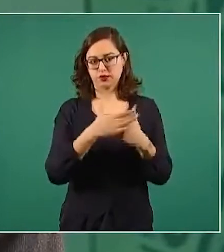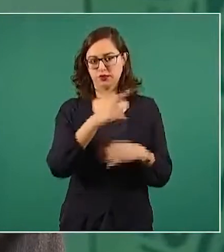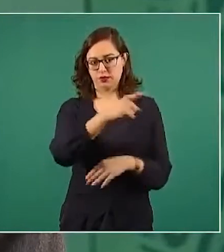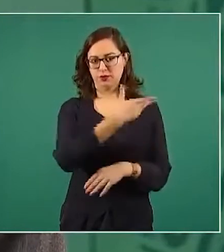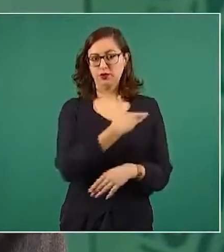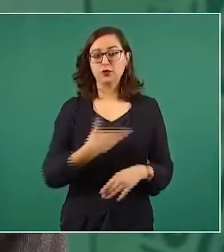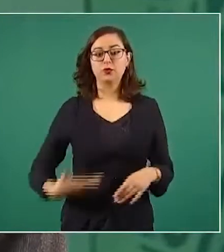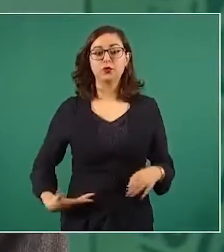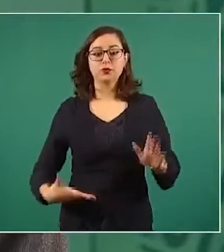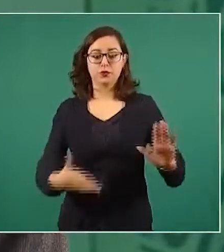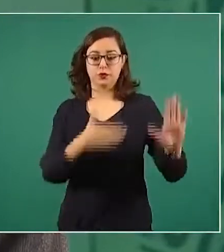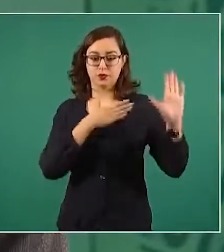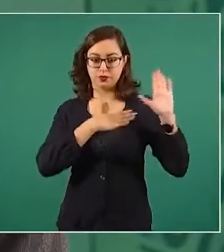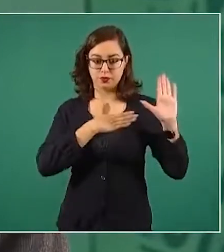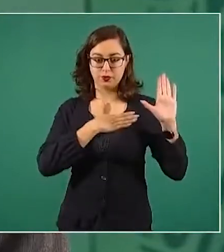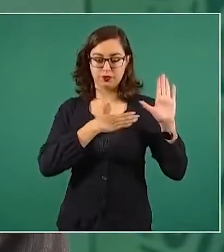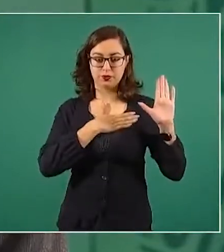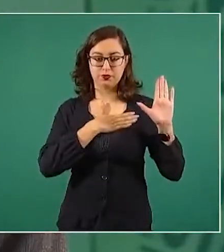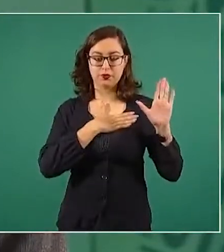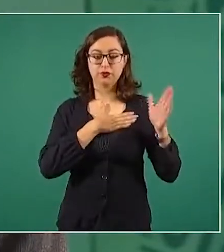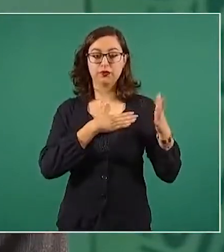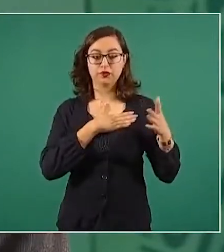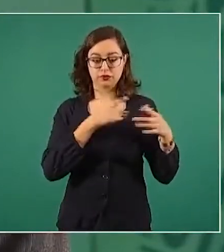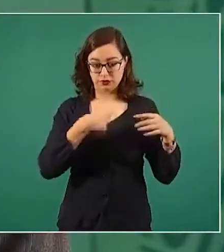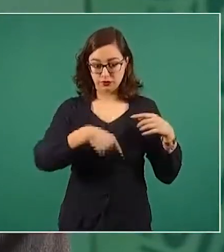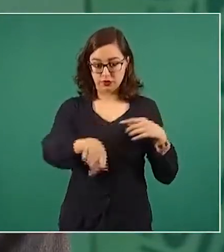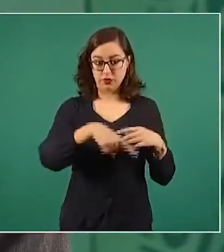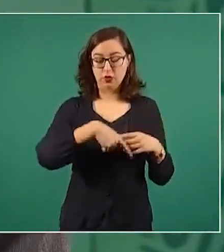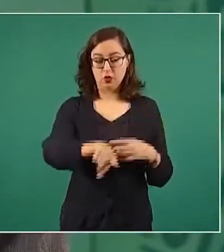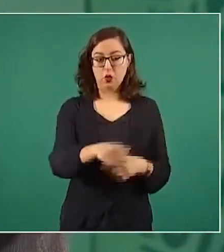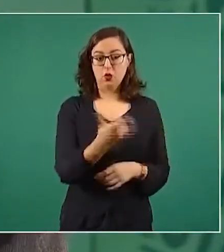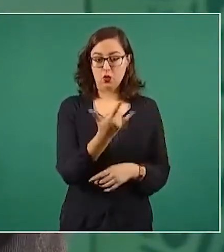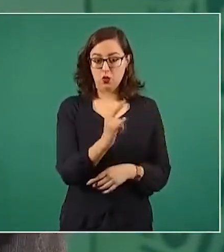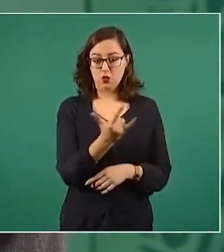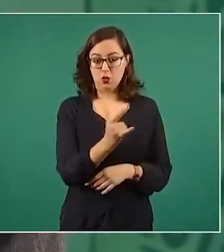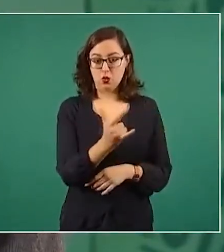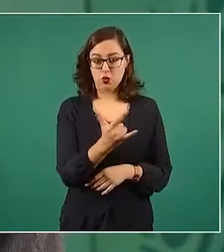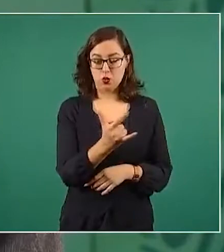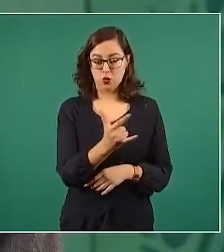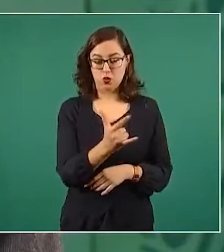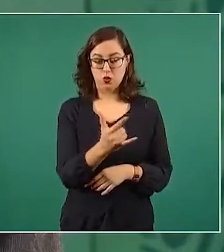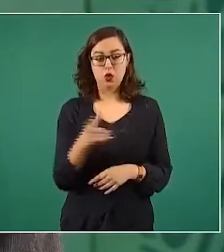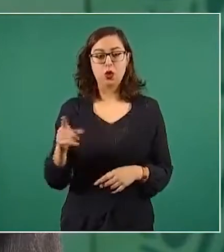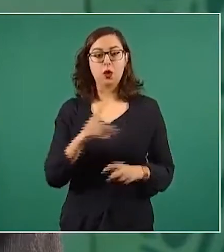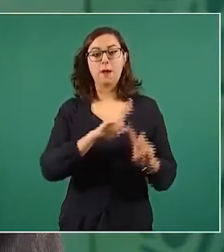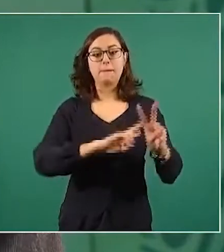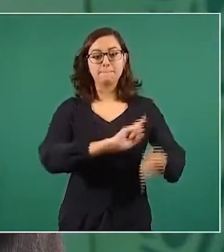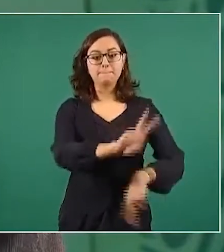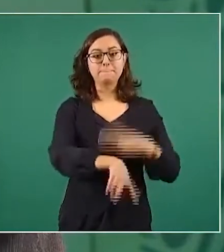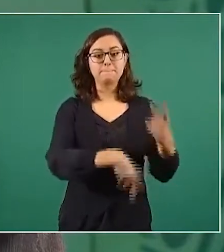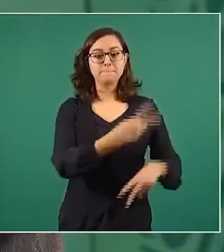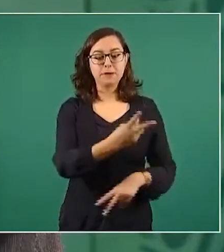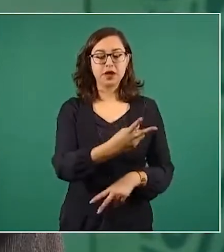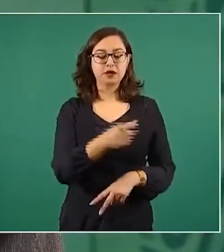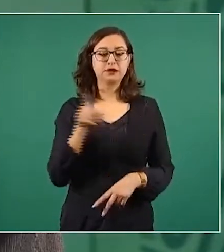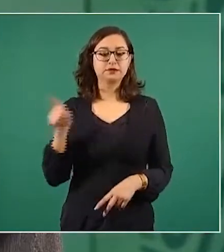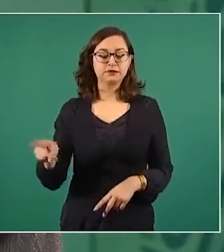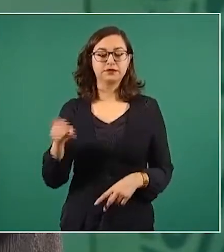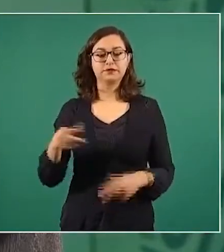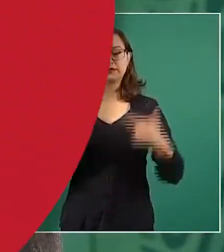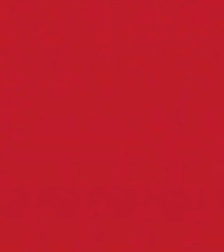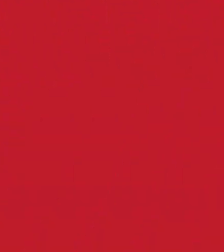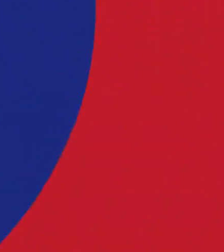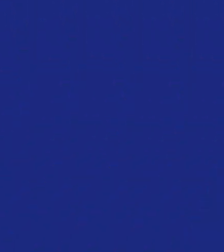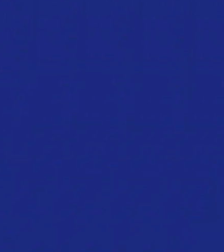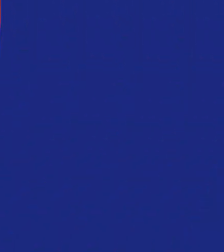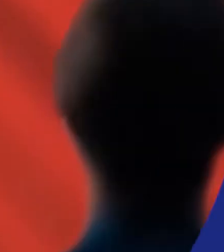celebrar en este mismo mes que nos represente el canciller Marcelo